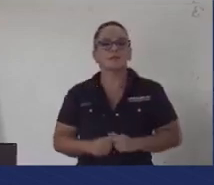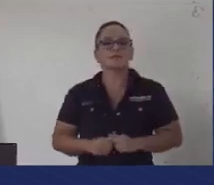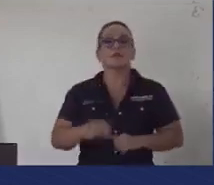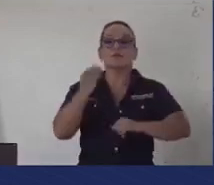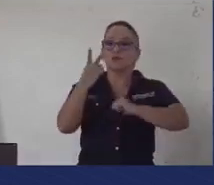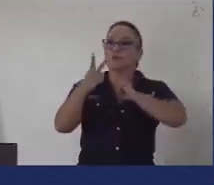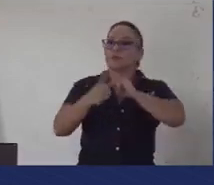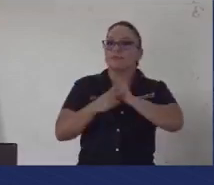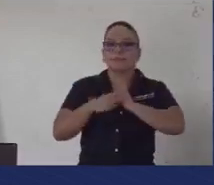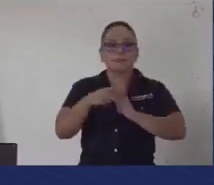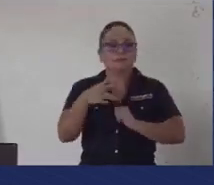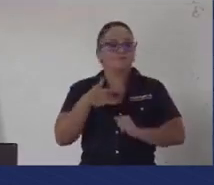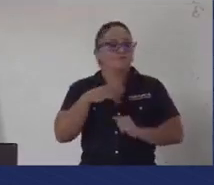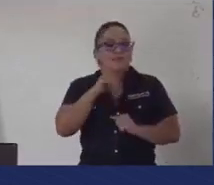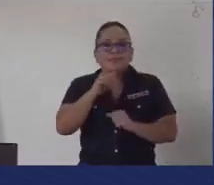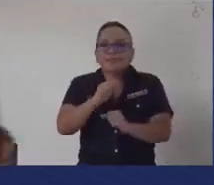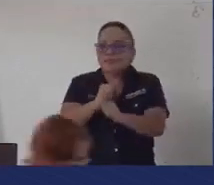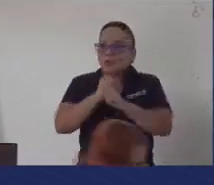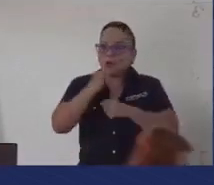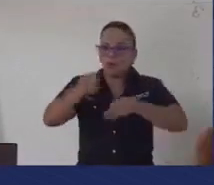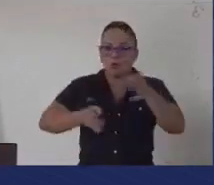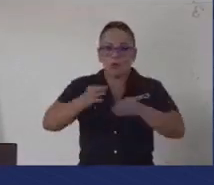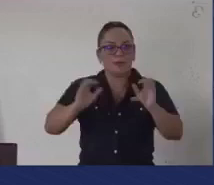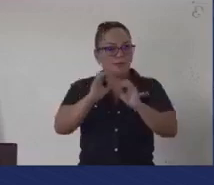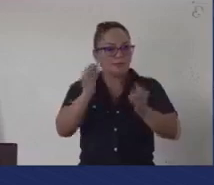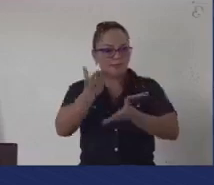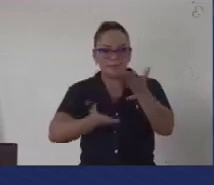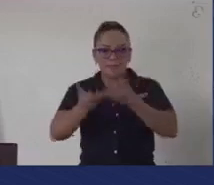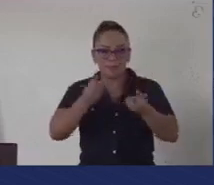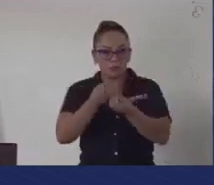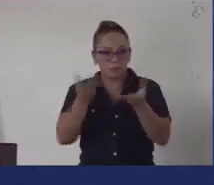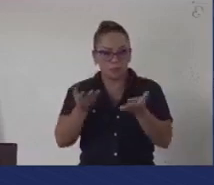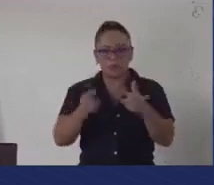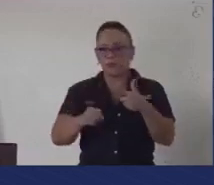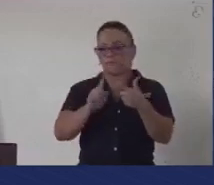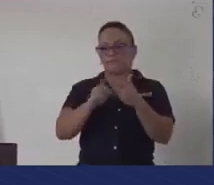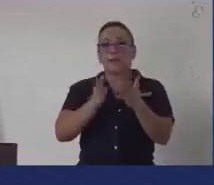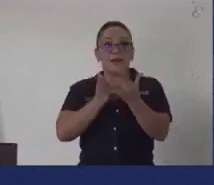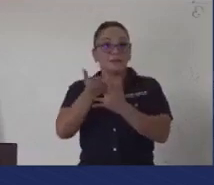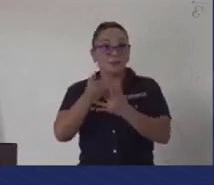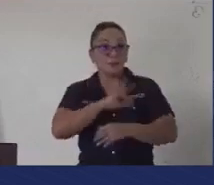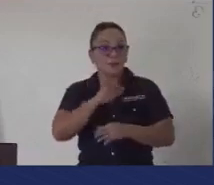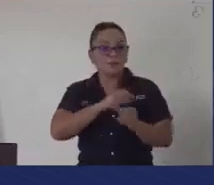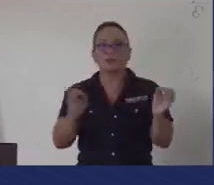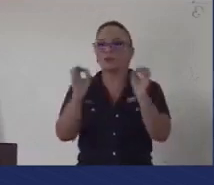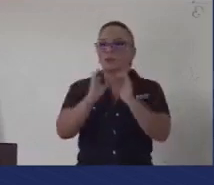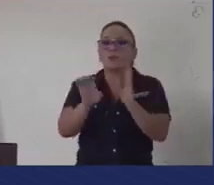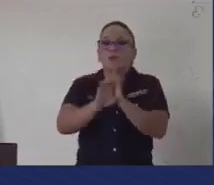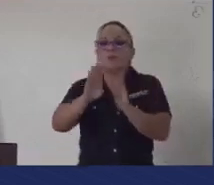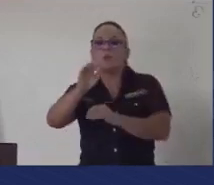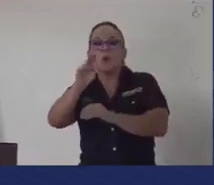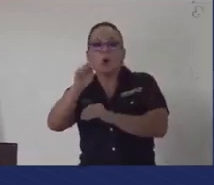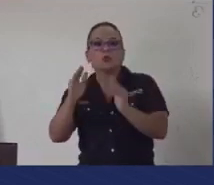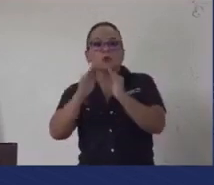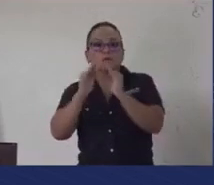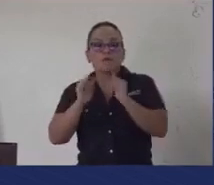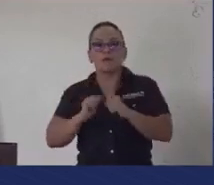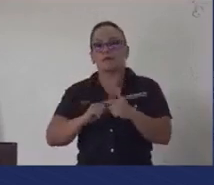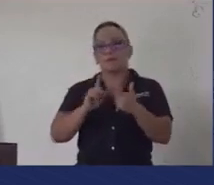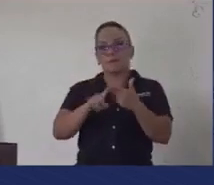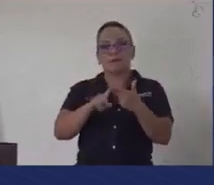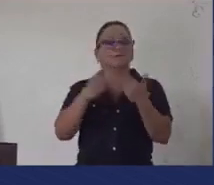inseguridad jurídica, sin servicios públicos y sin acceso a beneficios como el bono de vivienda y con